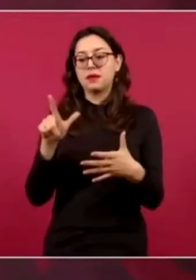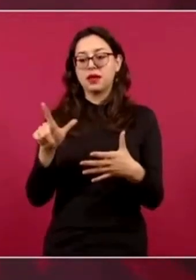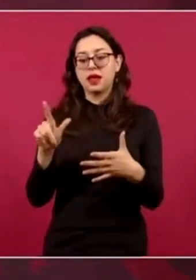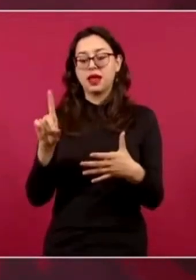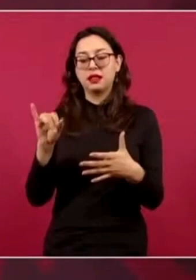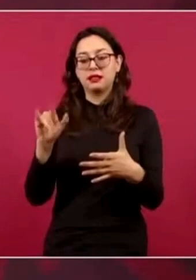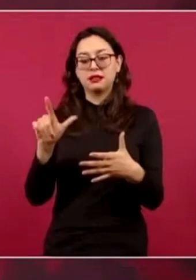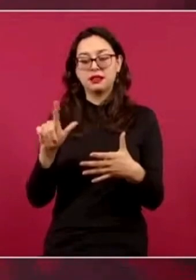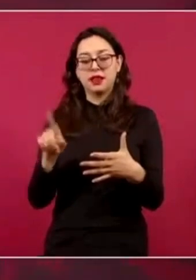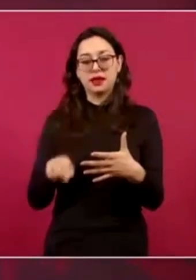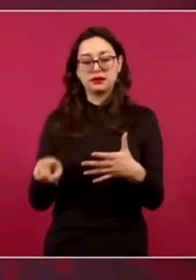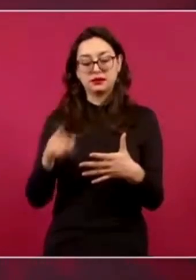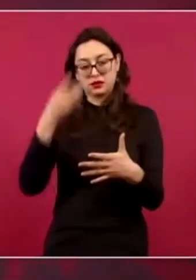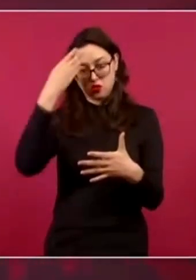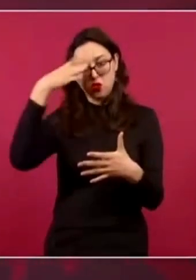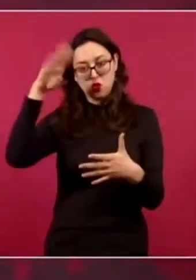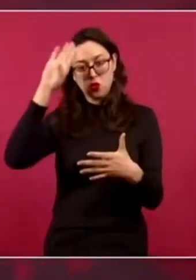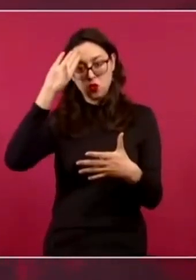de Cuba